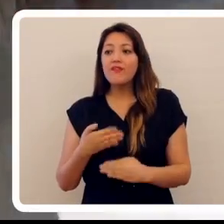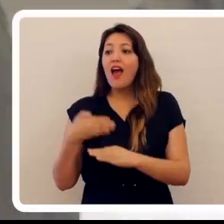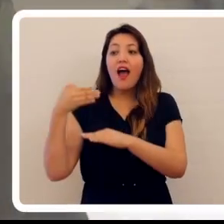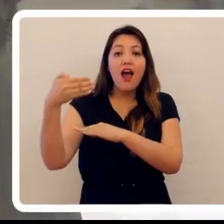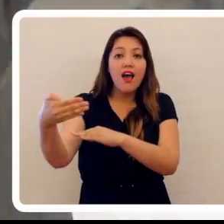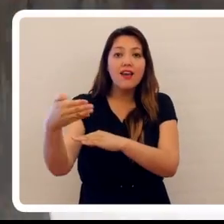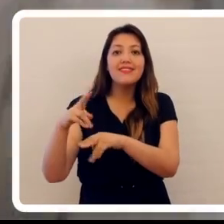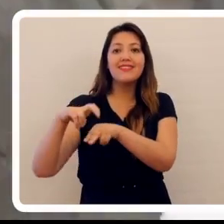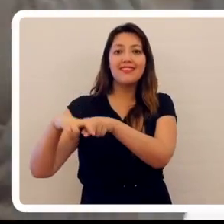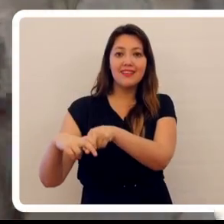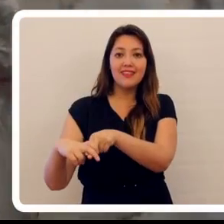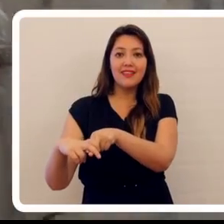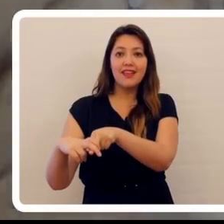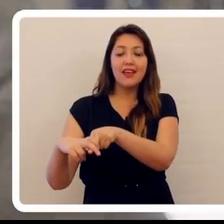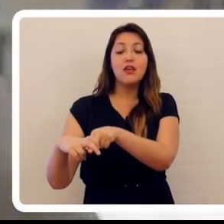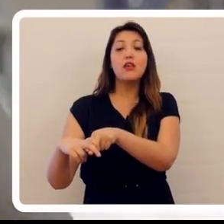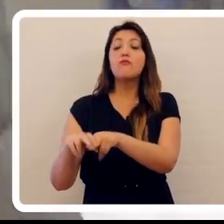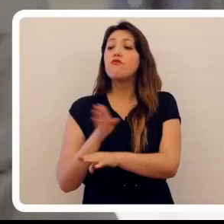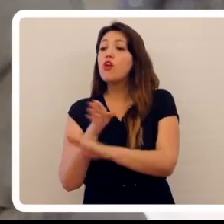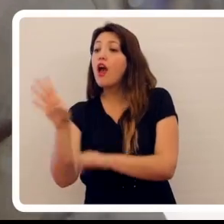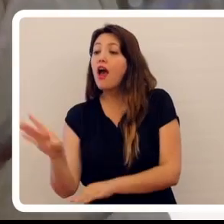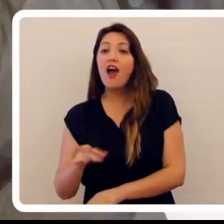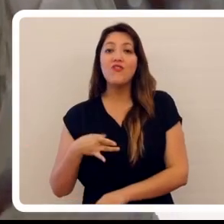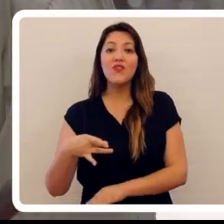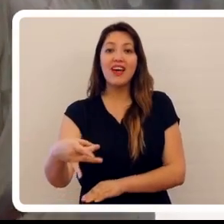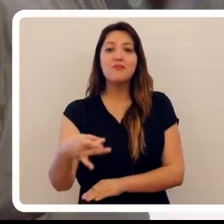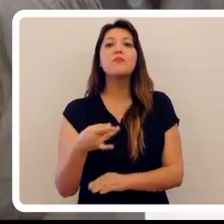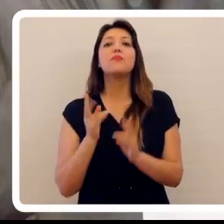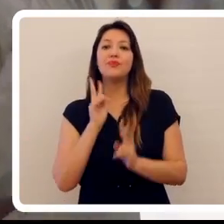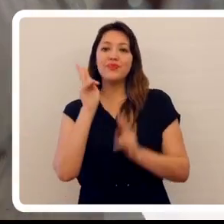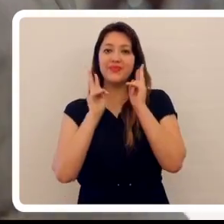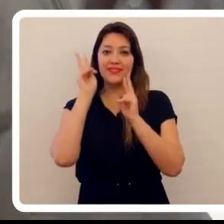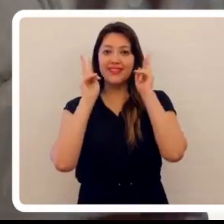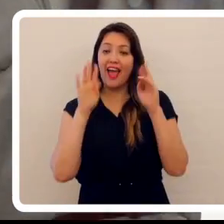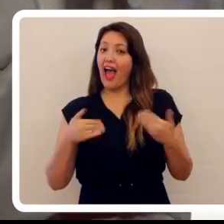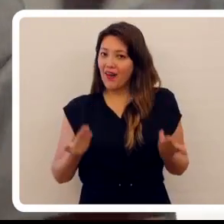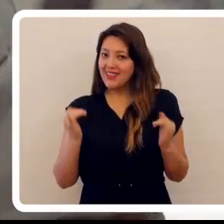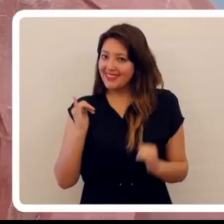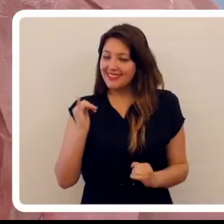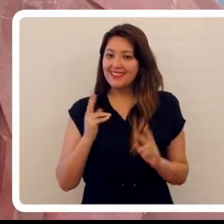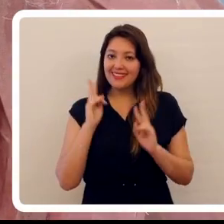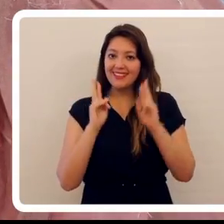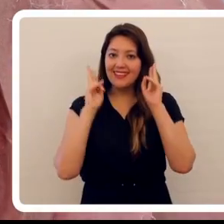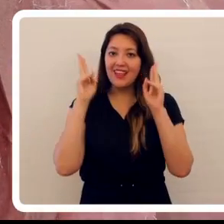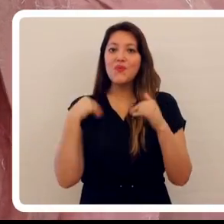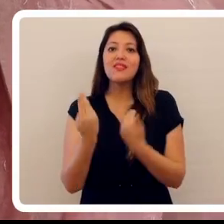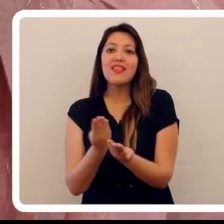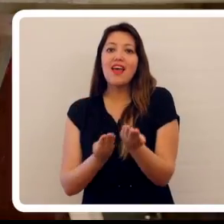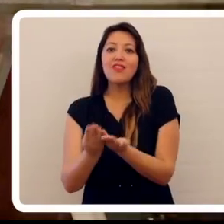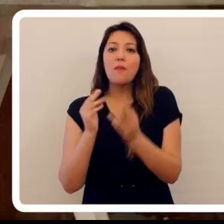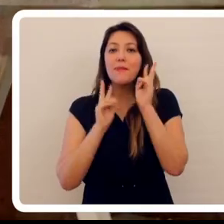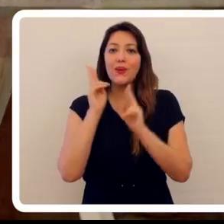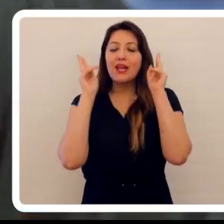sentado ahí afuera, me fueron a buscarme para venir a cortarme el pelo, y me voy a cortarme el pelo ciego. Un servicio de